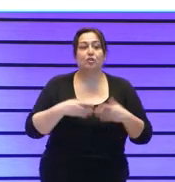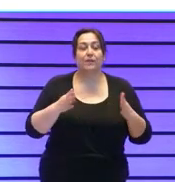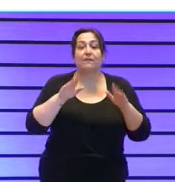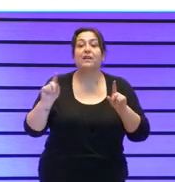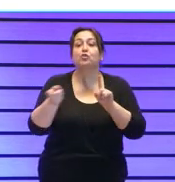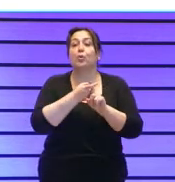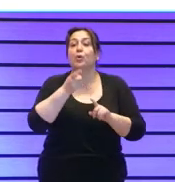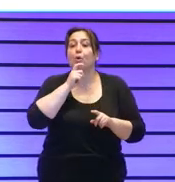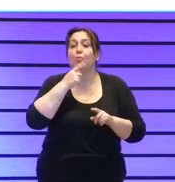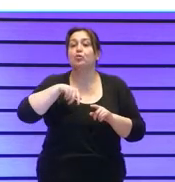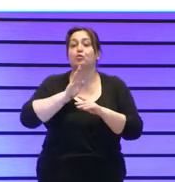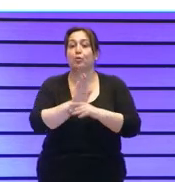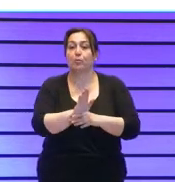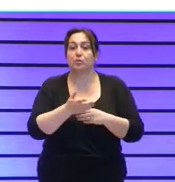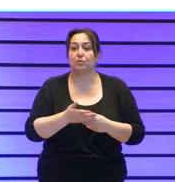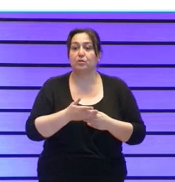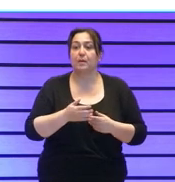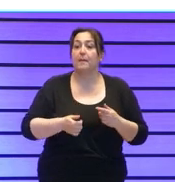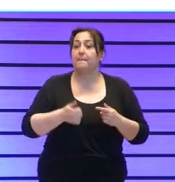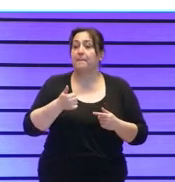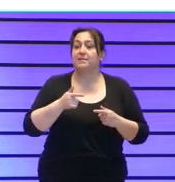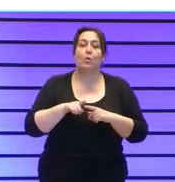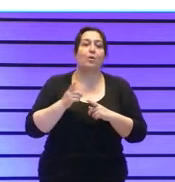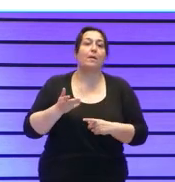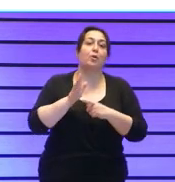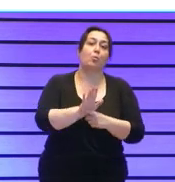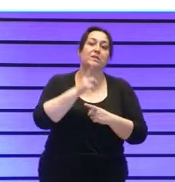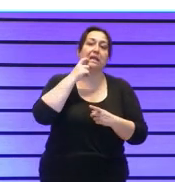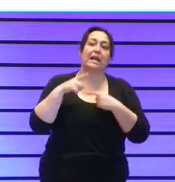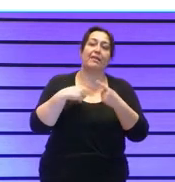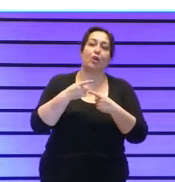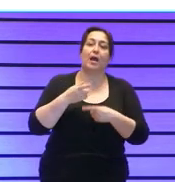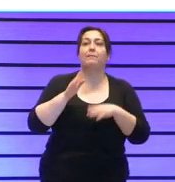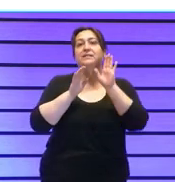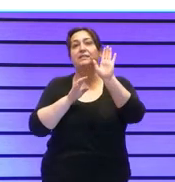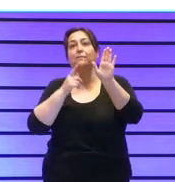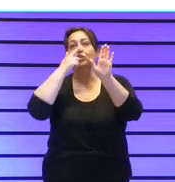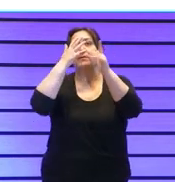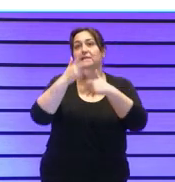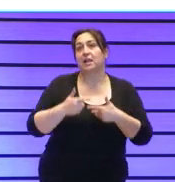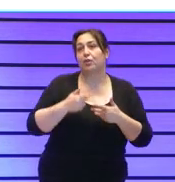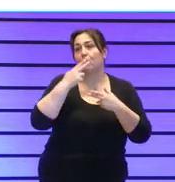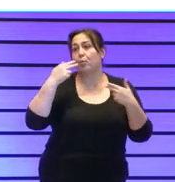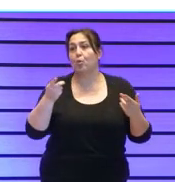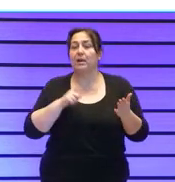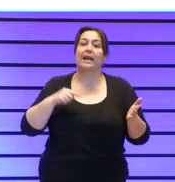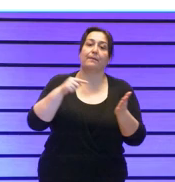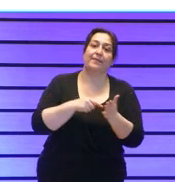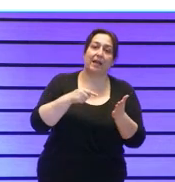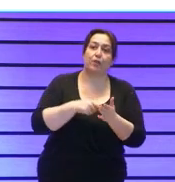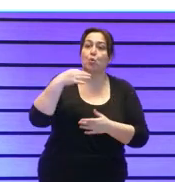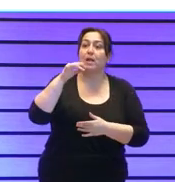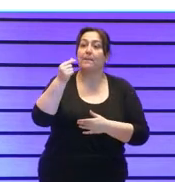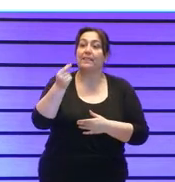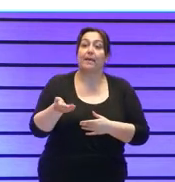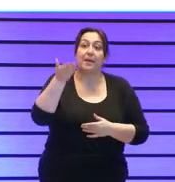solución que nos propusimos? Pues más allá de una propuesta tradicional de presentarnos a la administración subiendo una reivindicación únicamente de